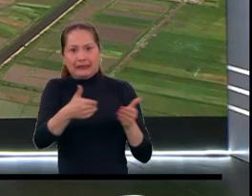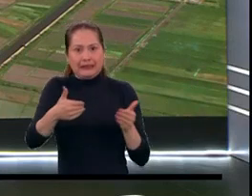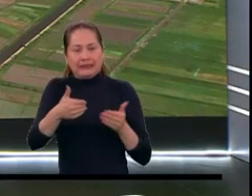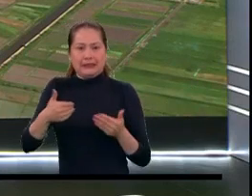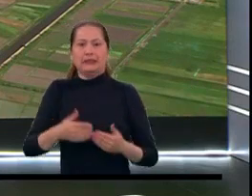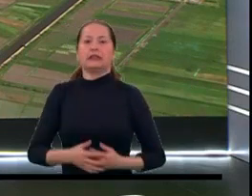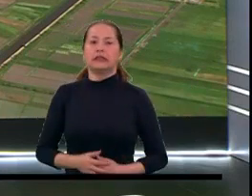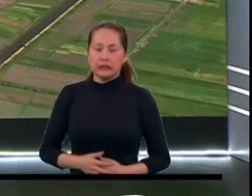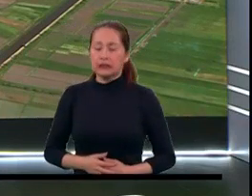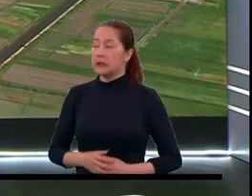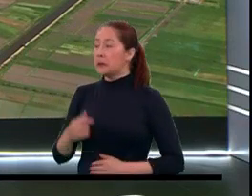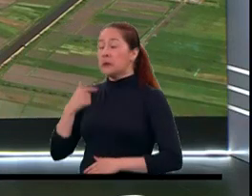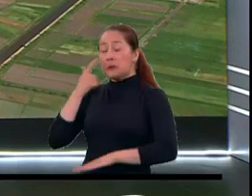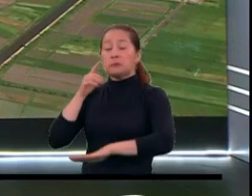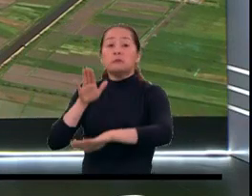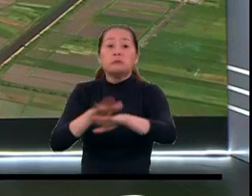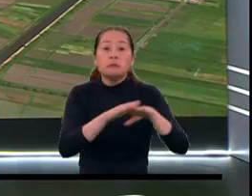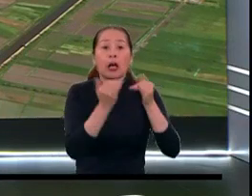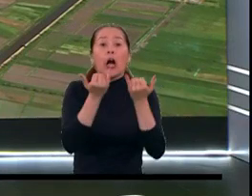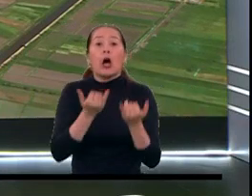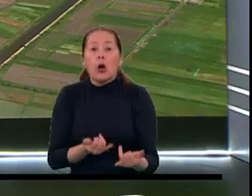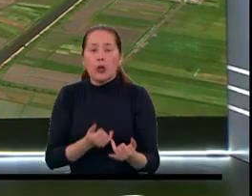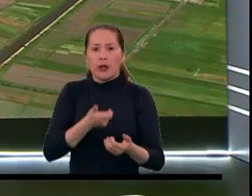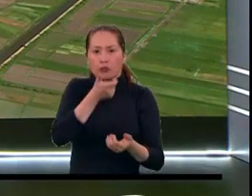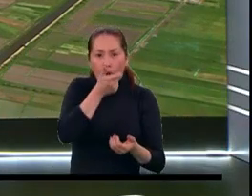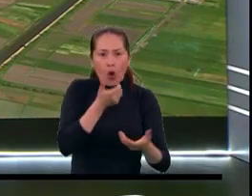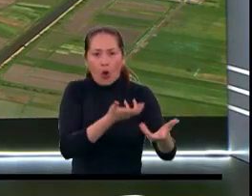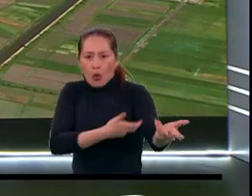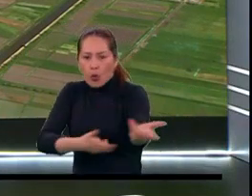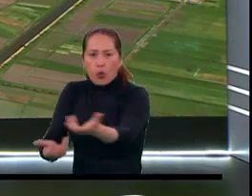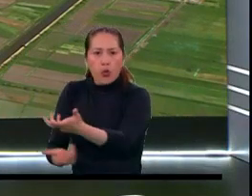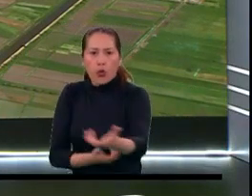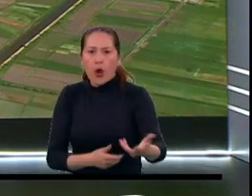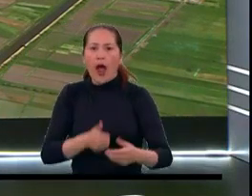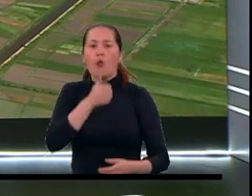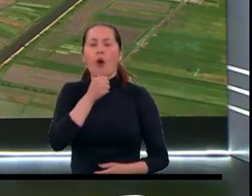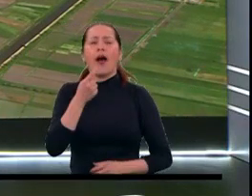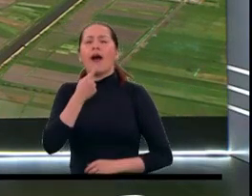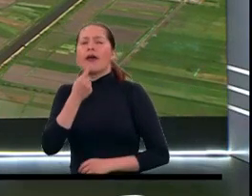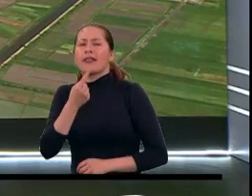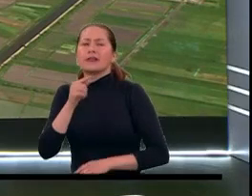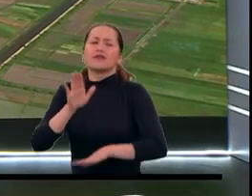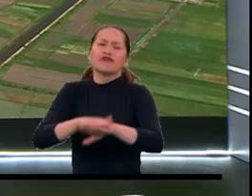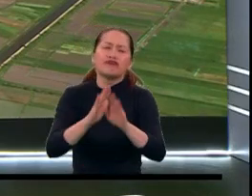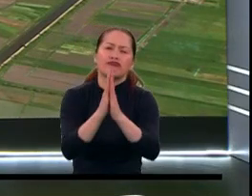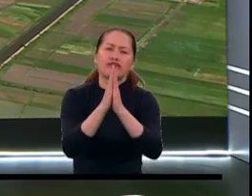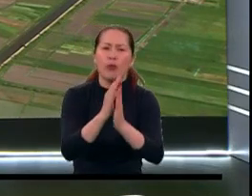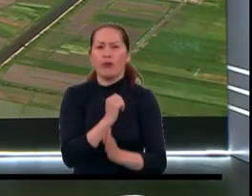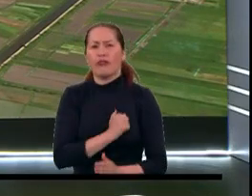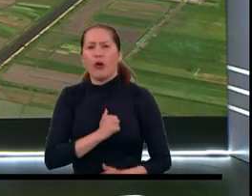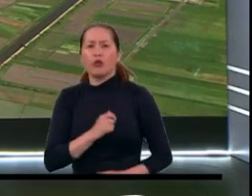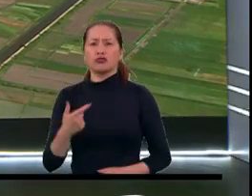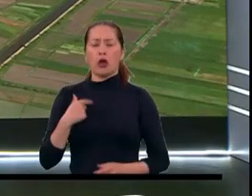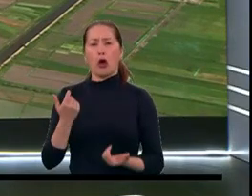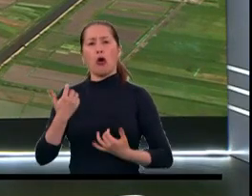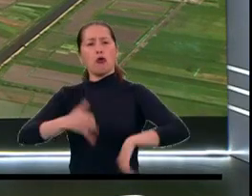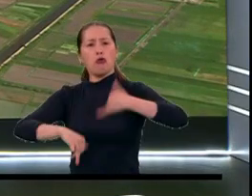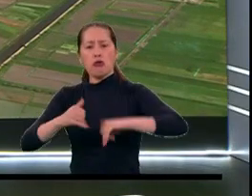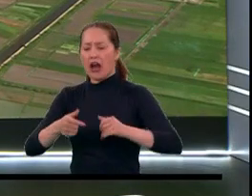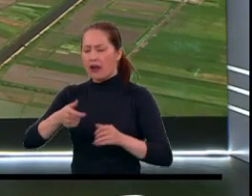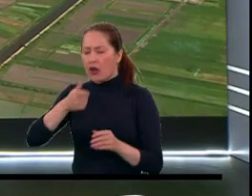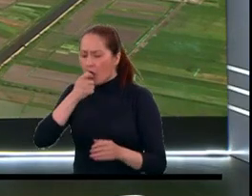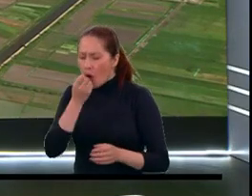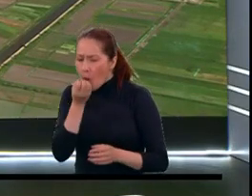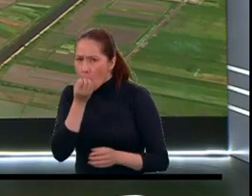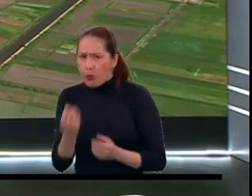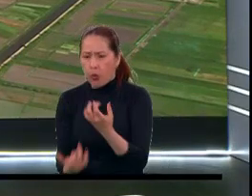bomberos? En este momento nos dicen, ahora que se avecina el fenómeno del niño, por favor, evite hacer fogatas, no bote vidrios, evite